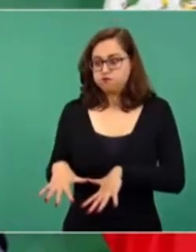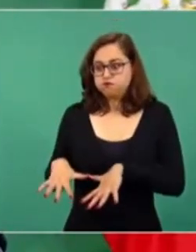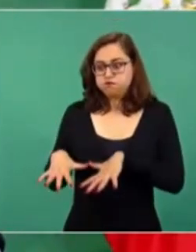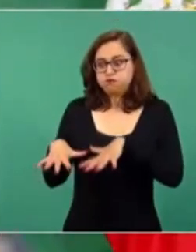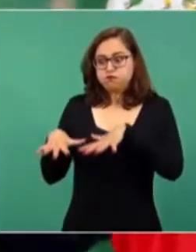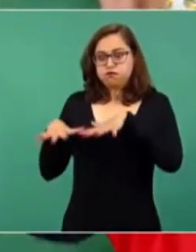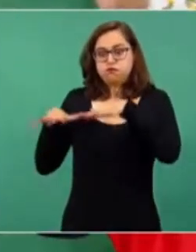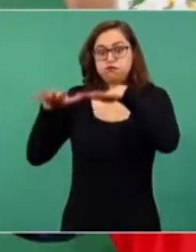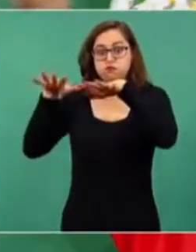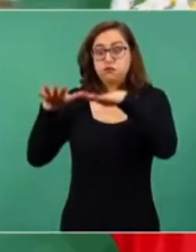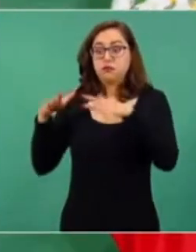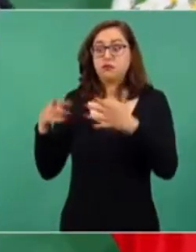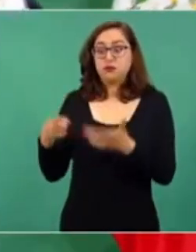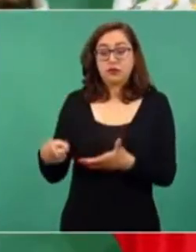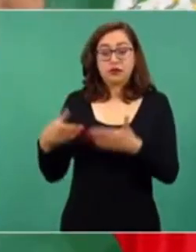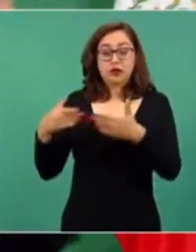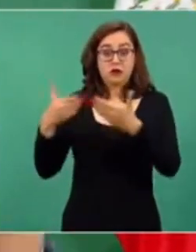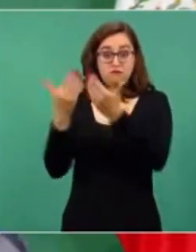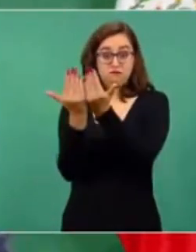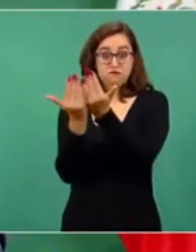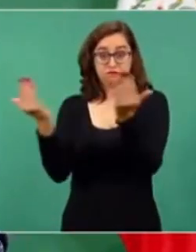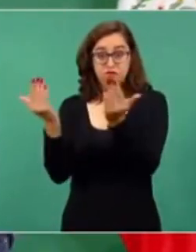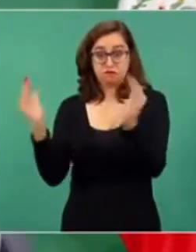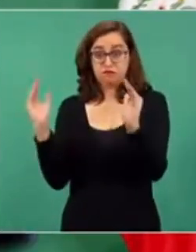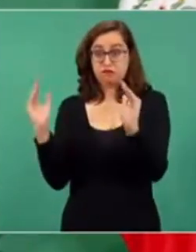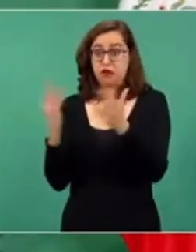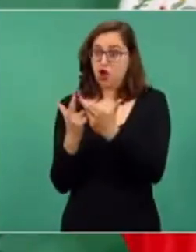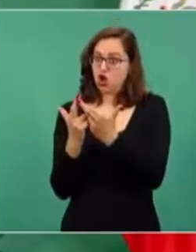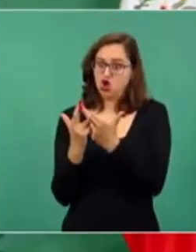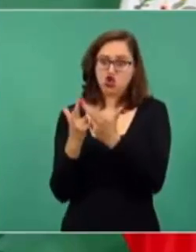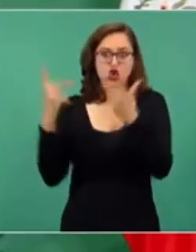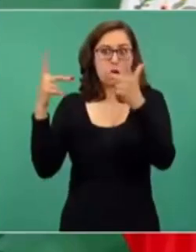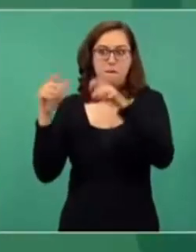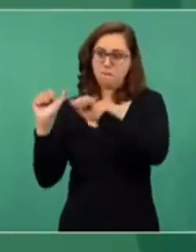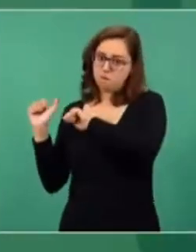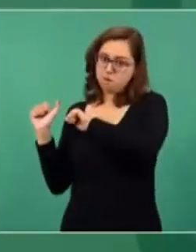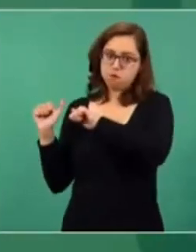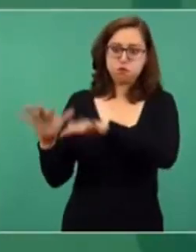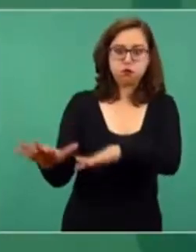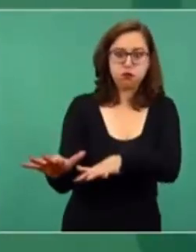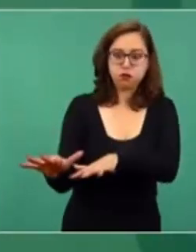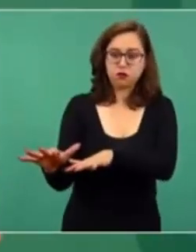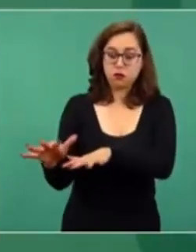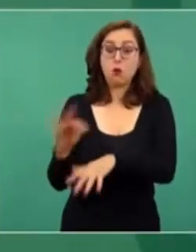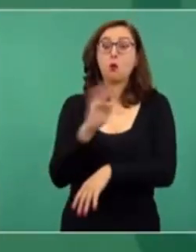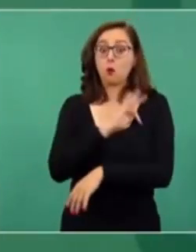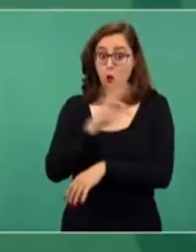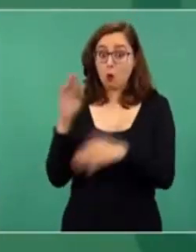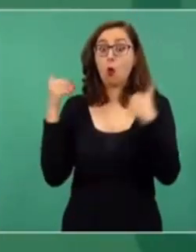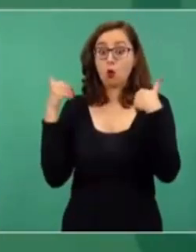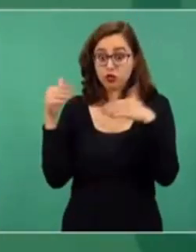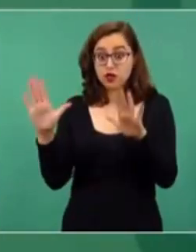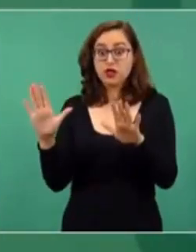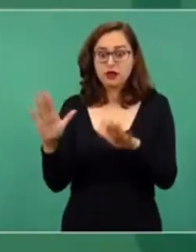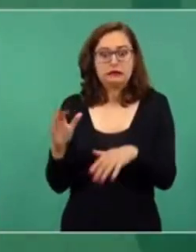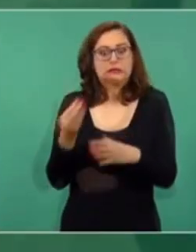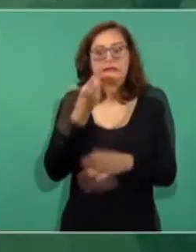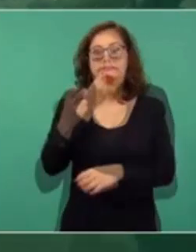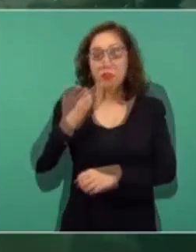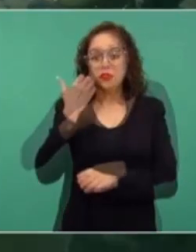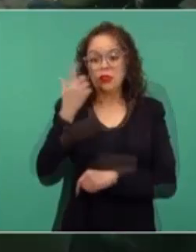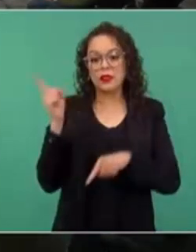Electricidad tenga el 54% del mercado y el 46% restante se conserve para las empresas particulares.